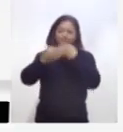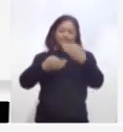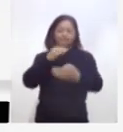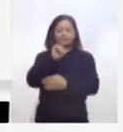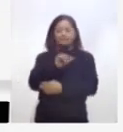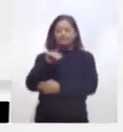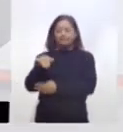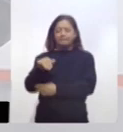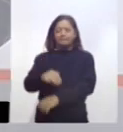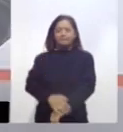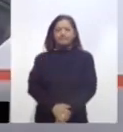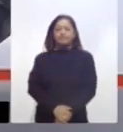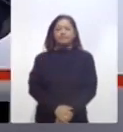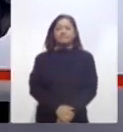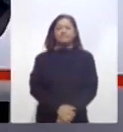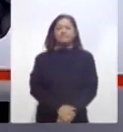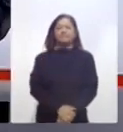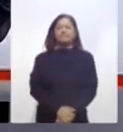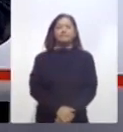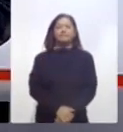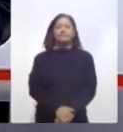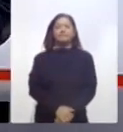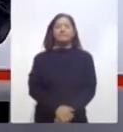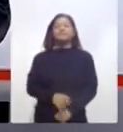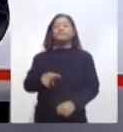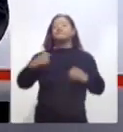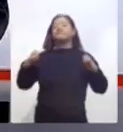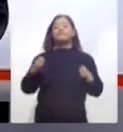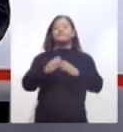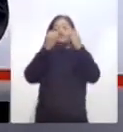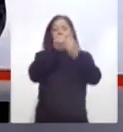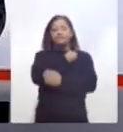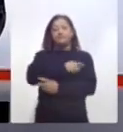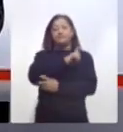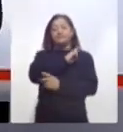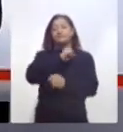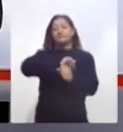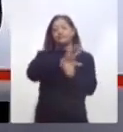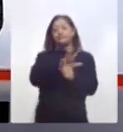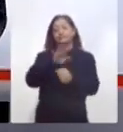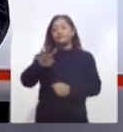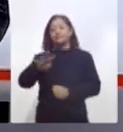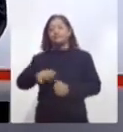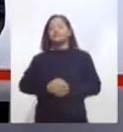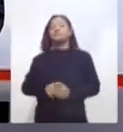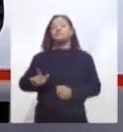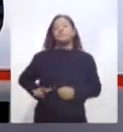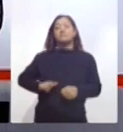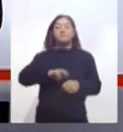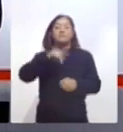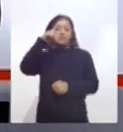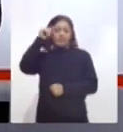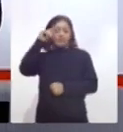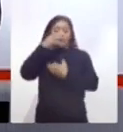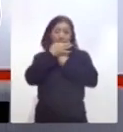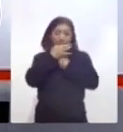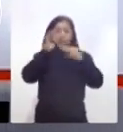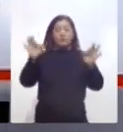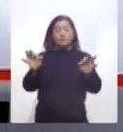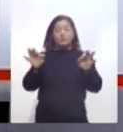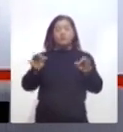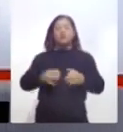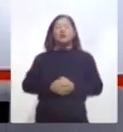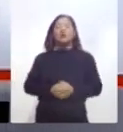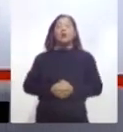Noticias. Y ante la emergencia sanitaria por el COVID-19, el gobernador Marco Mena anunció también